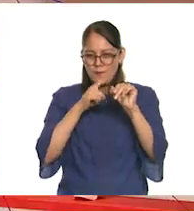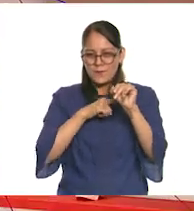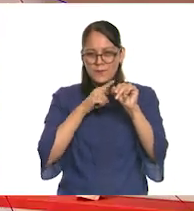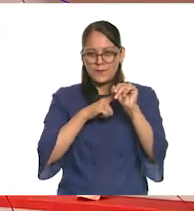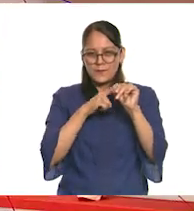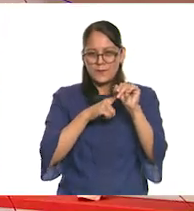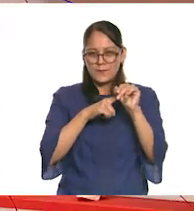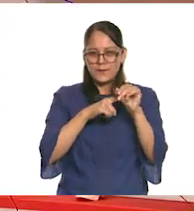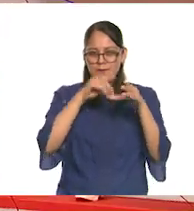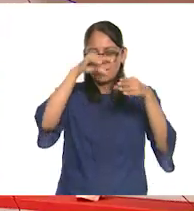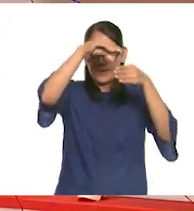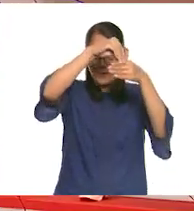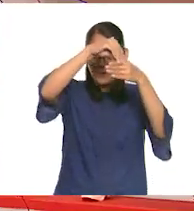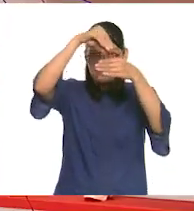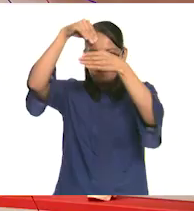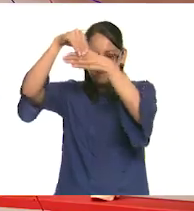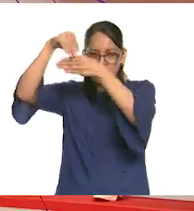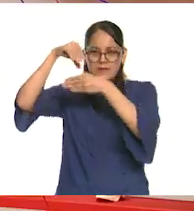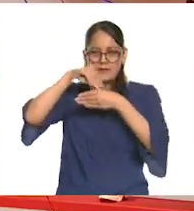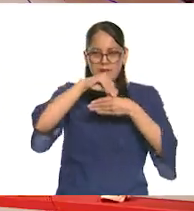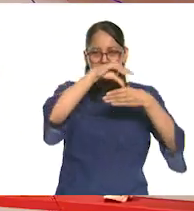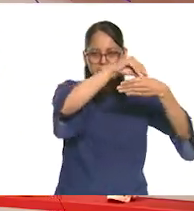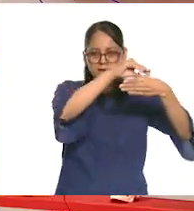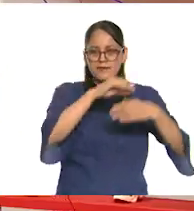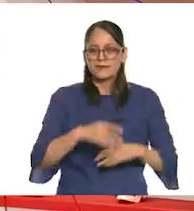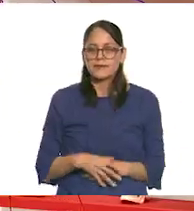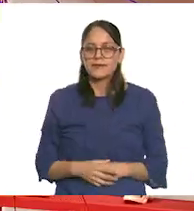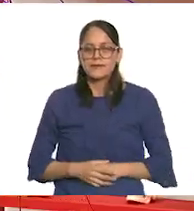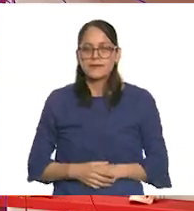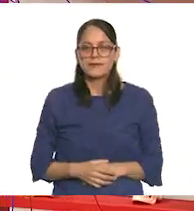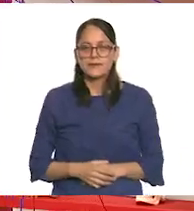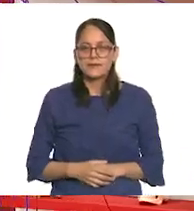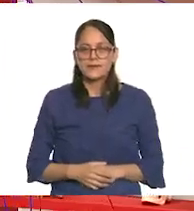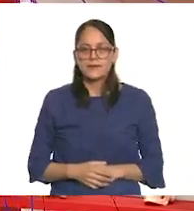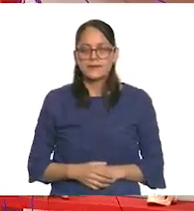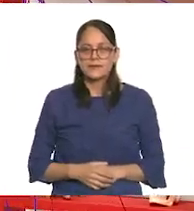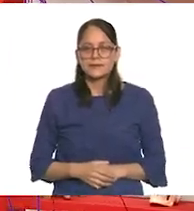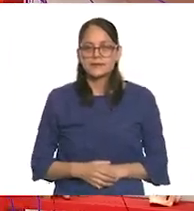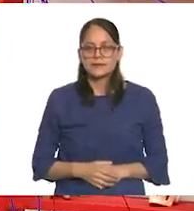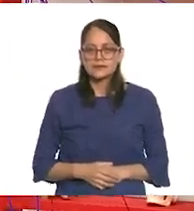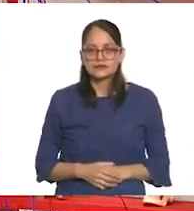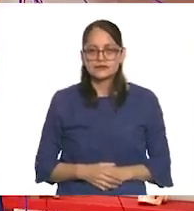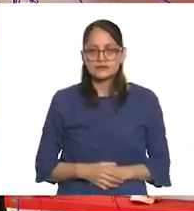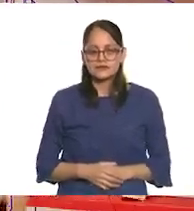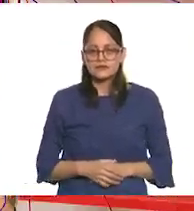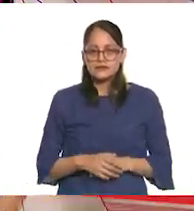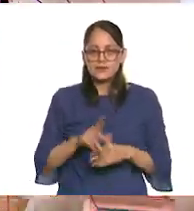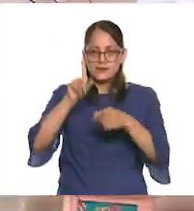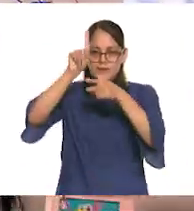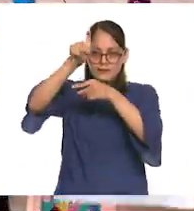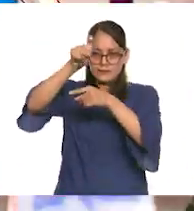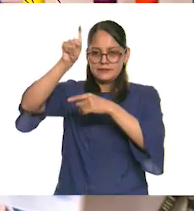irlos ensartando. Vamos a irlos colocando.